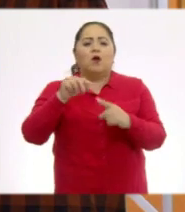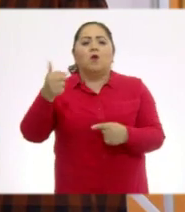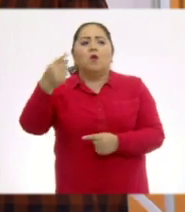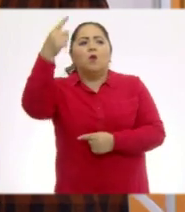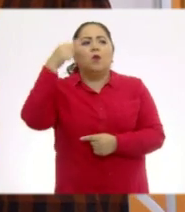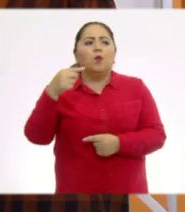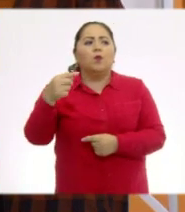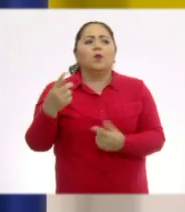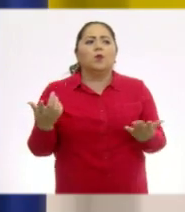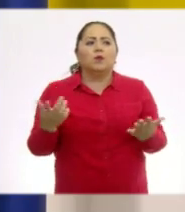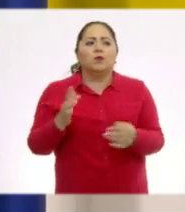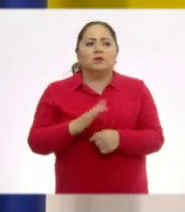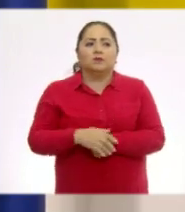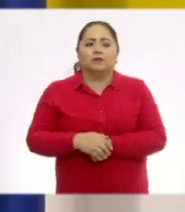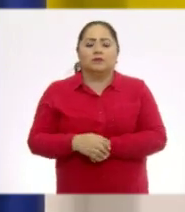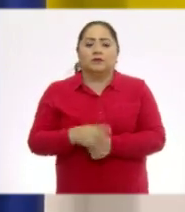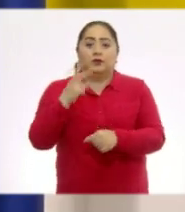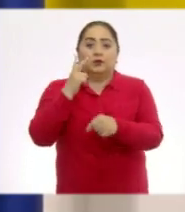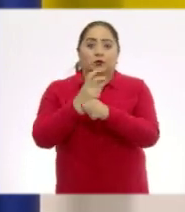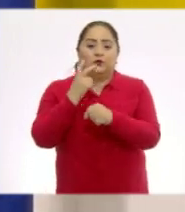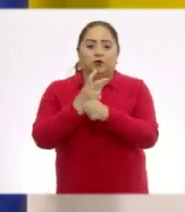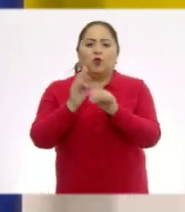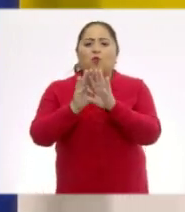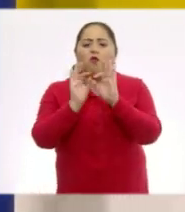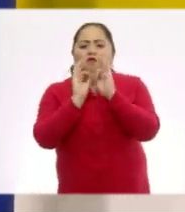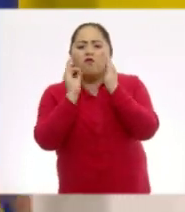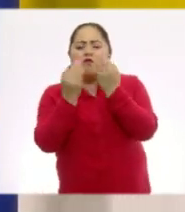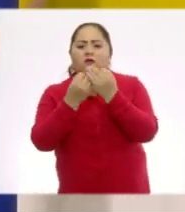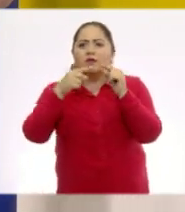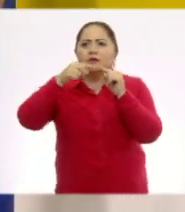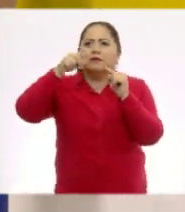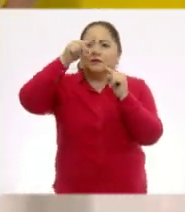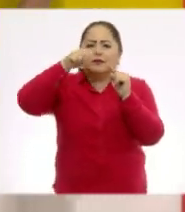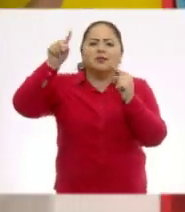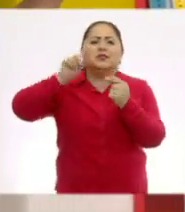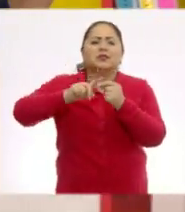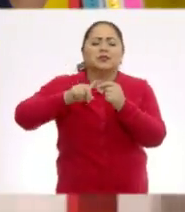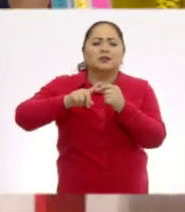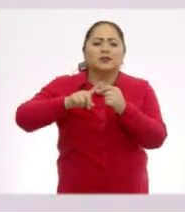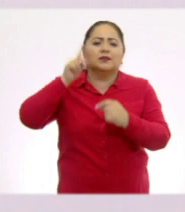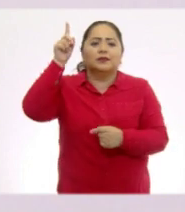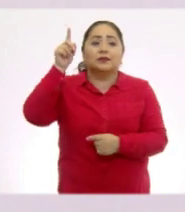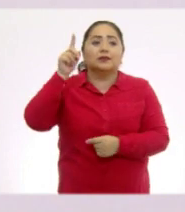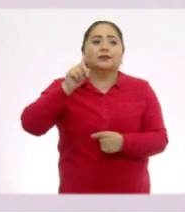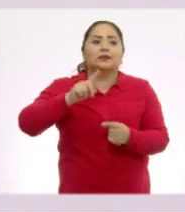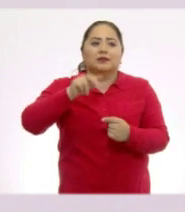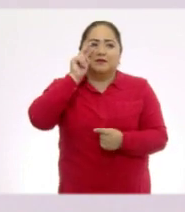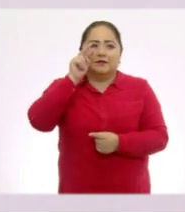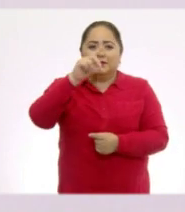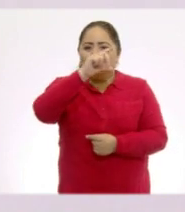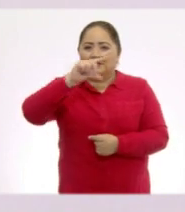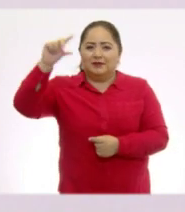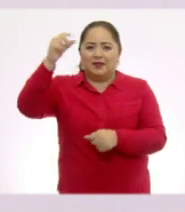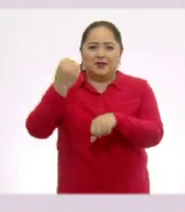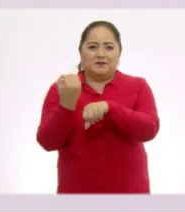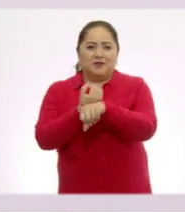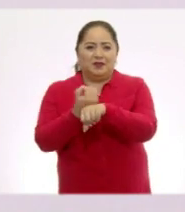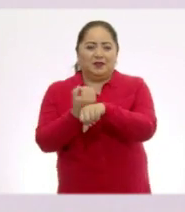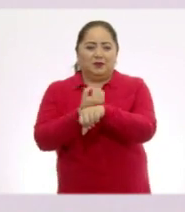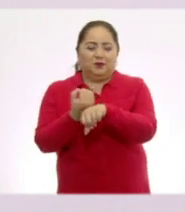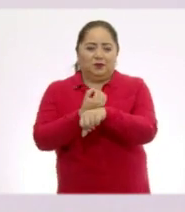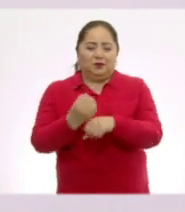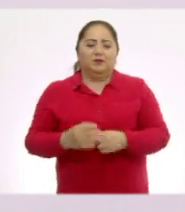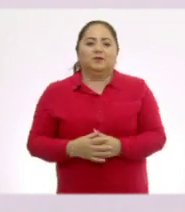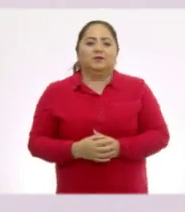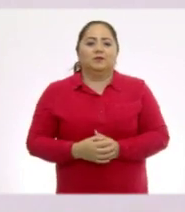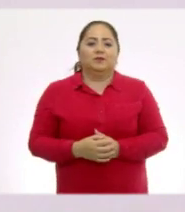sigue? Vamos con la segunda forma que nos mandaron y es esta de color amarillo.